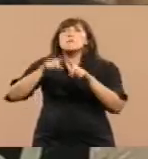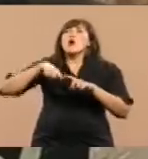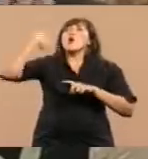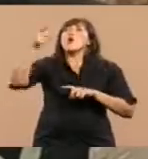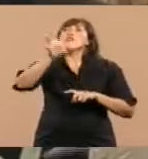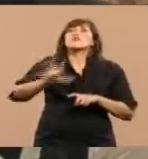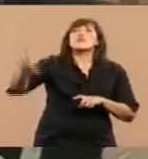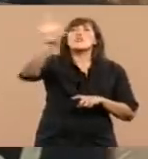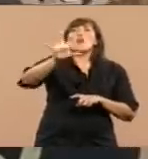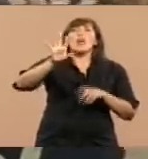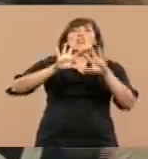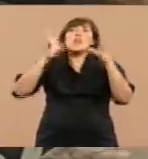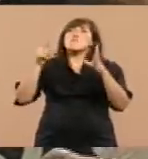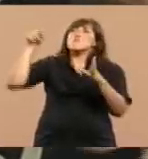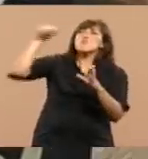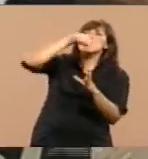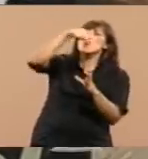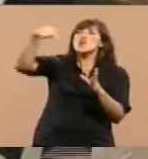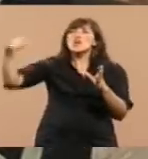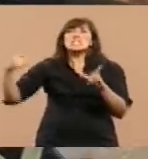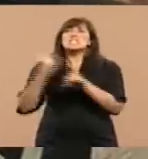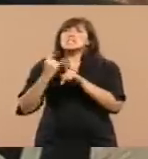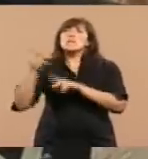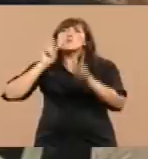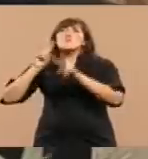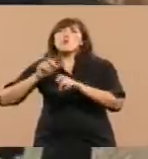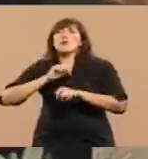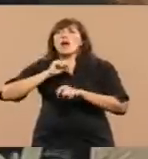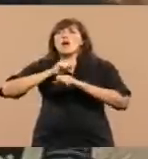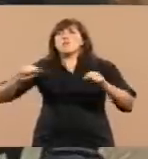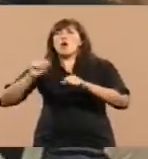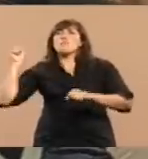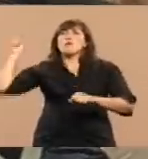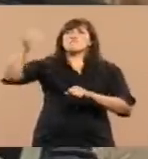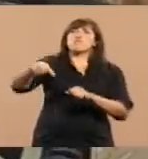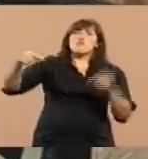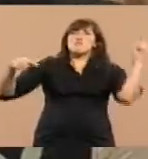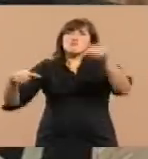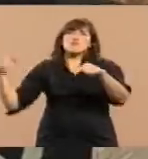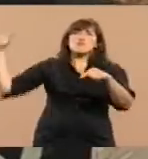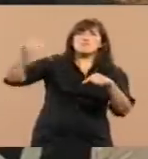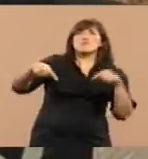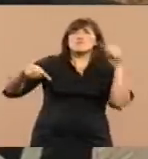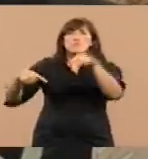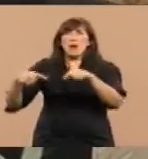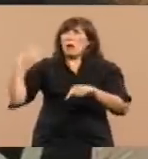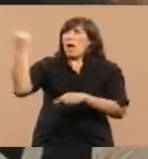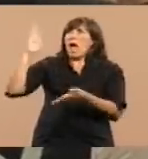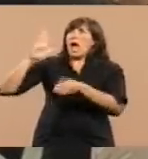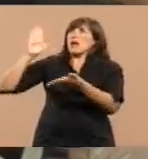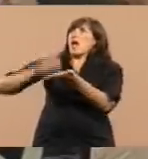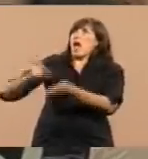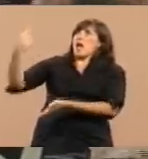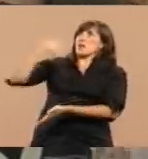otras regiones del mundo, emprenderla a bombazos, a acusarnos a nosotros, precisamente a nosotros que